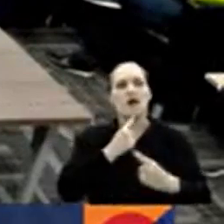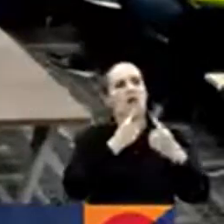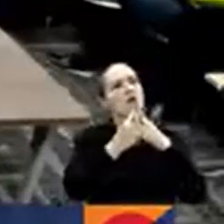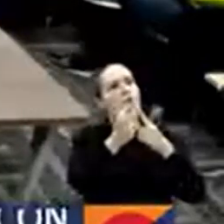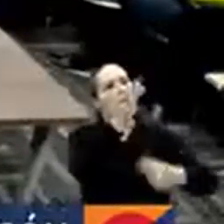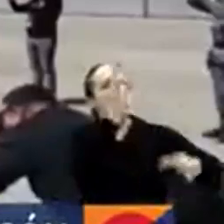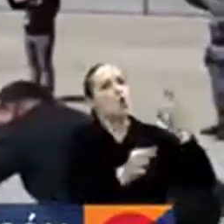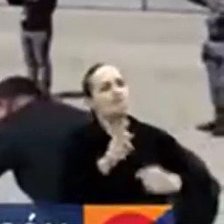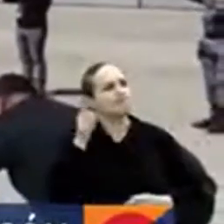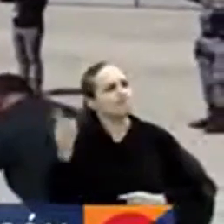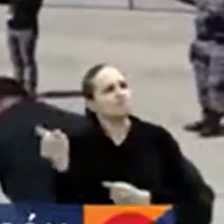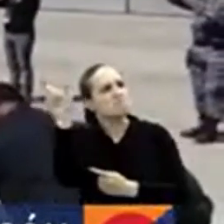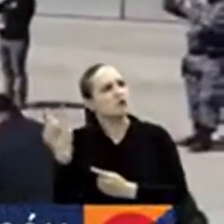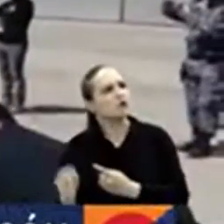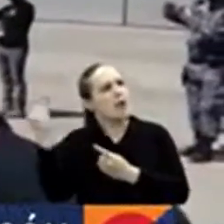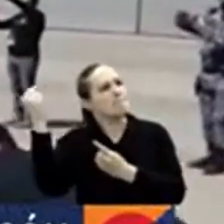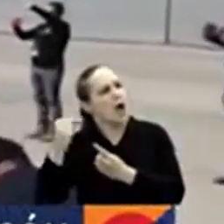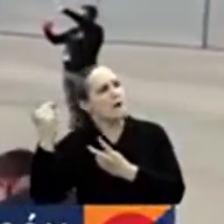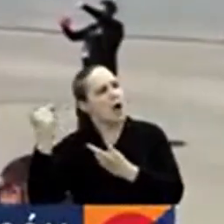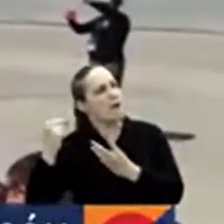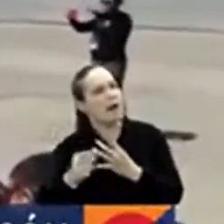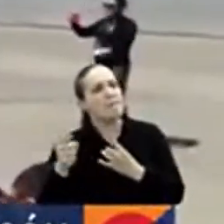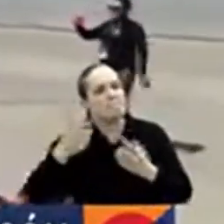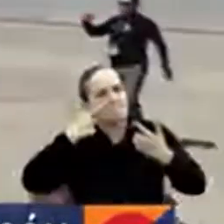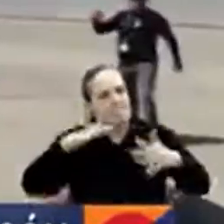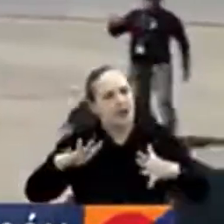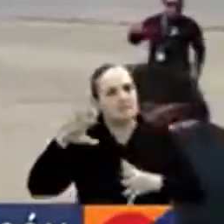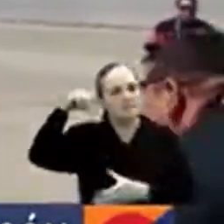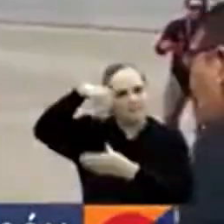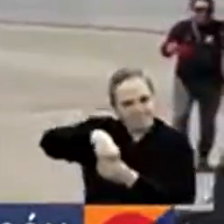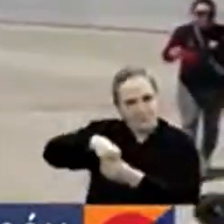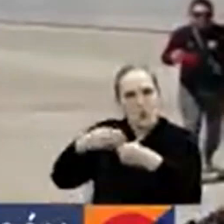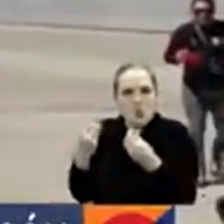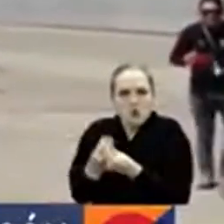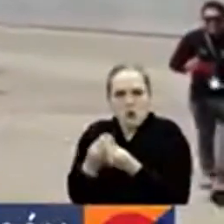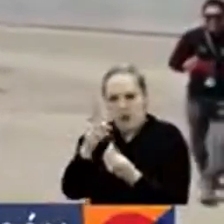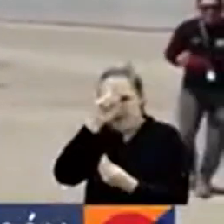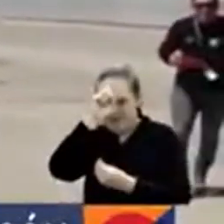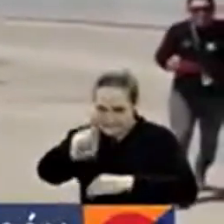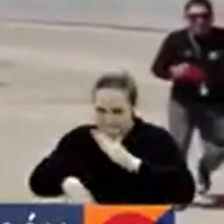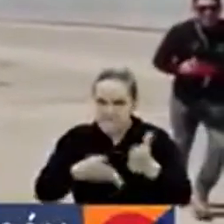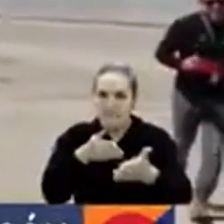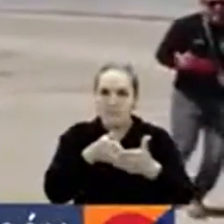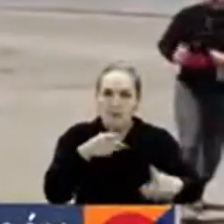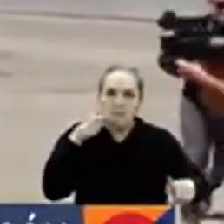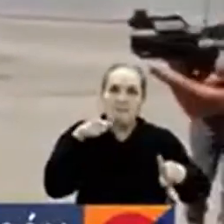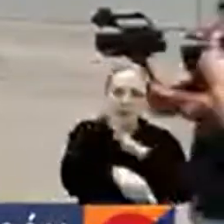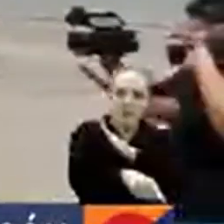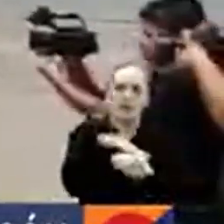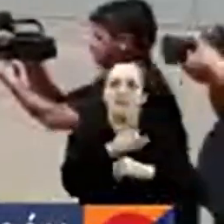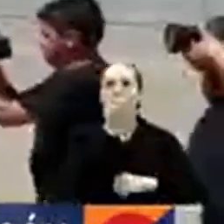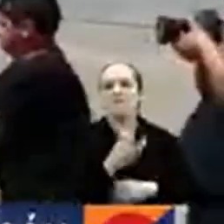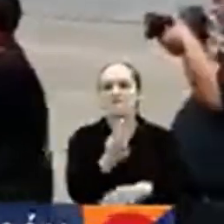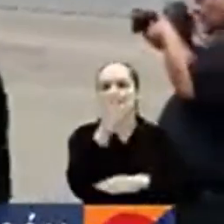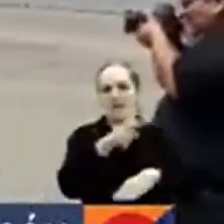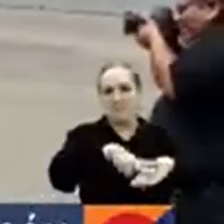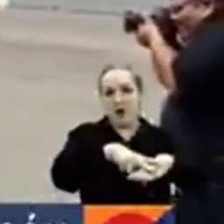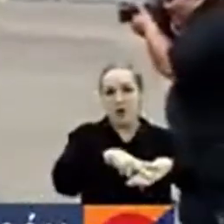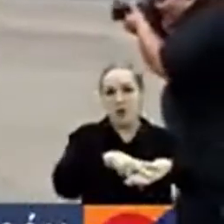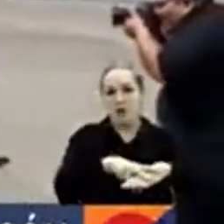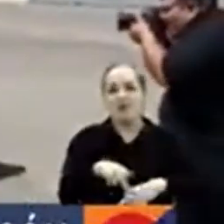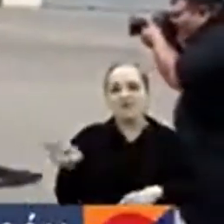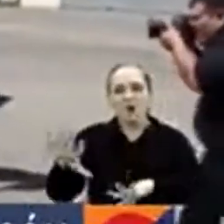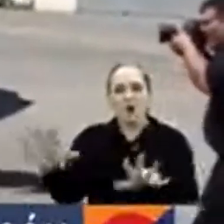Chacón por su supuesta participación en el asesinato del fiscal paraguayo Marcelo Peche, la fiscalía aseguró que existe la posibilidad de que exista una